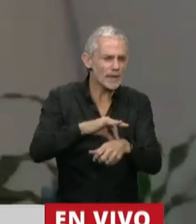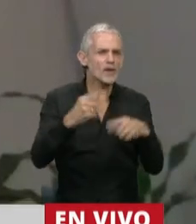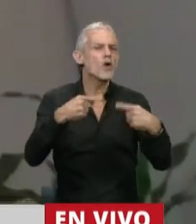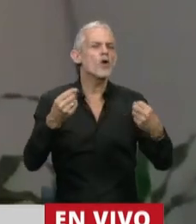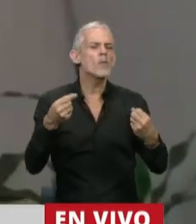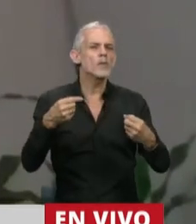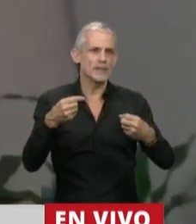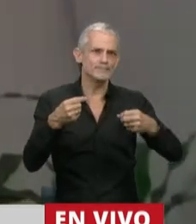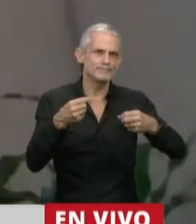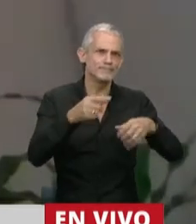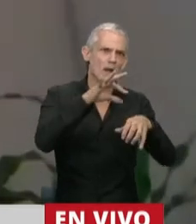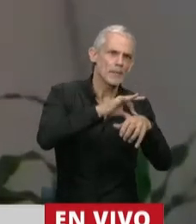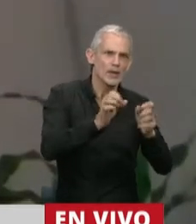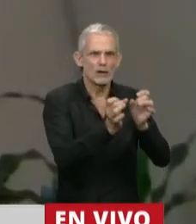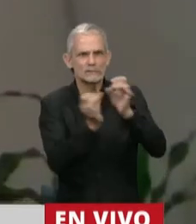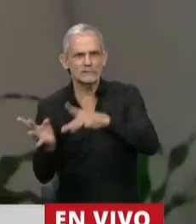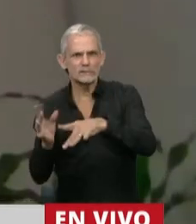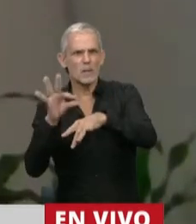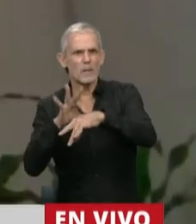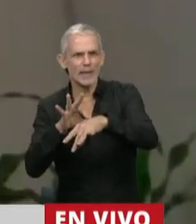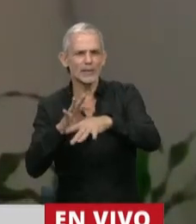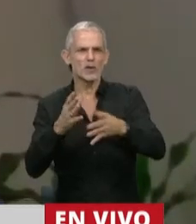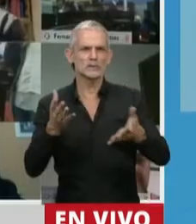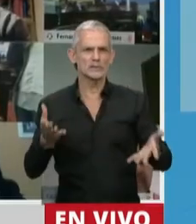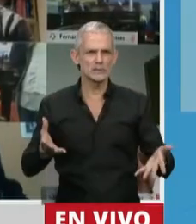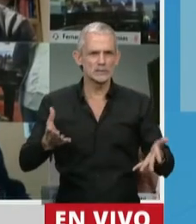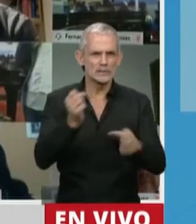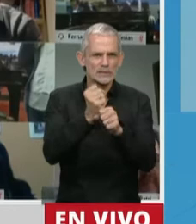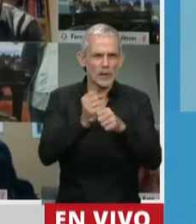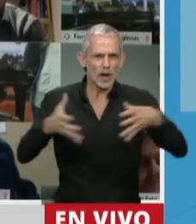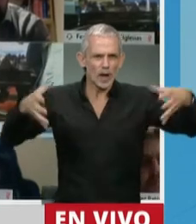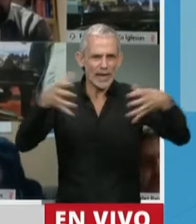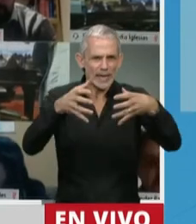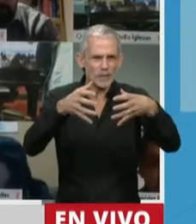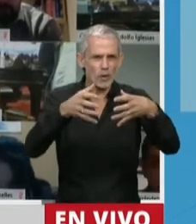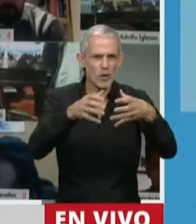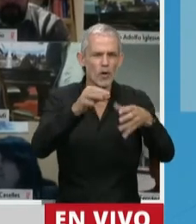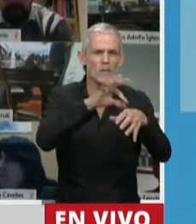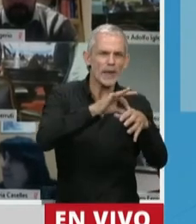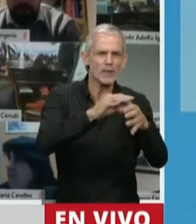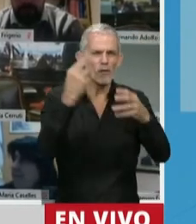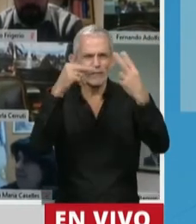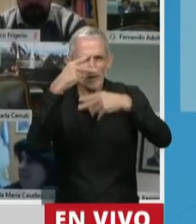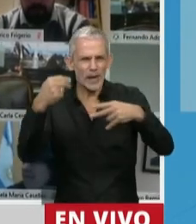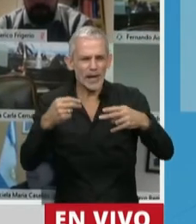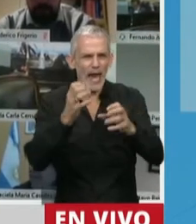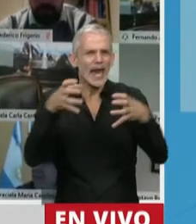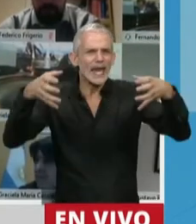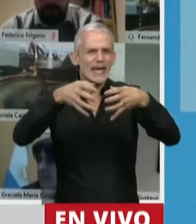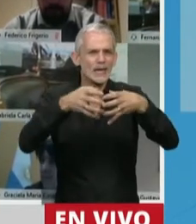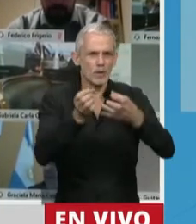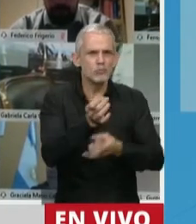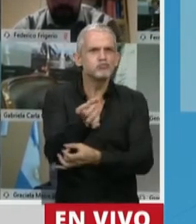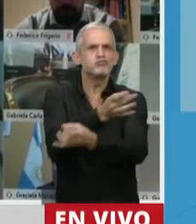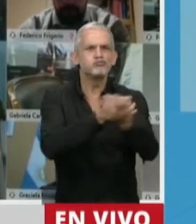horizontal, es decir, dentro del mismo ámbito laboral de los trabajadores de la salud. De esta manera, señor